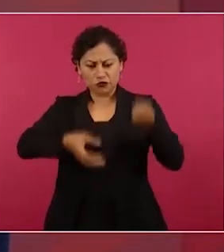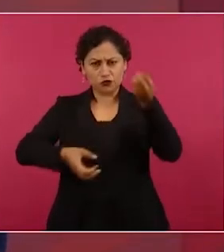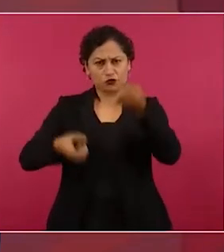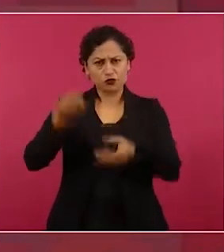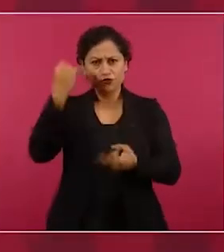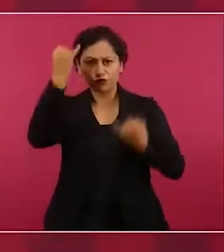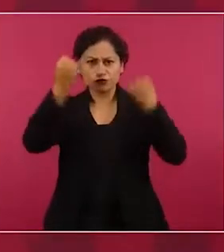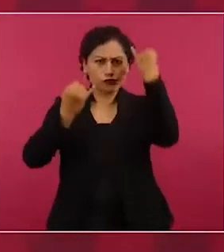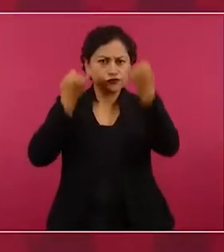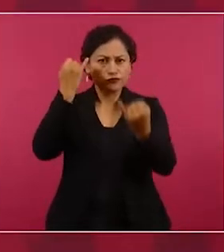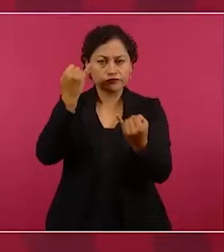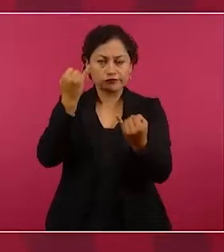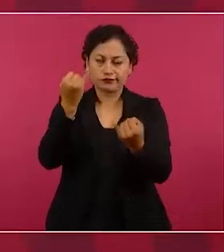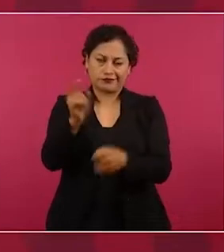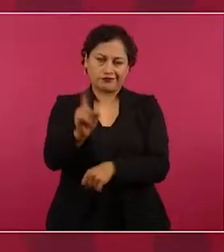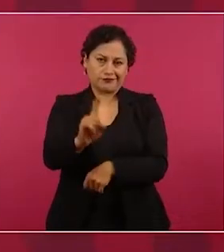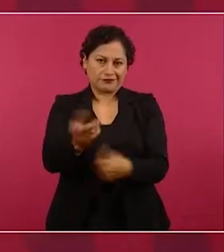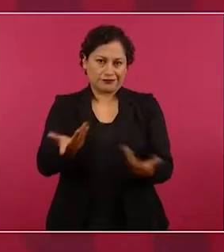el informe.